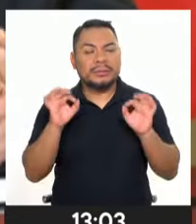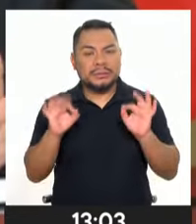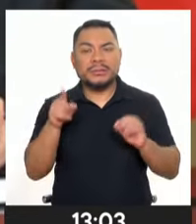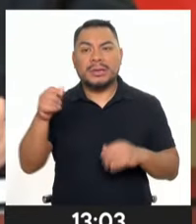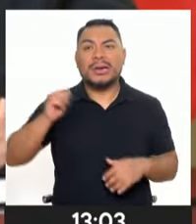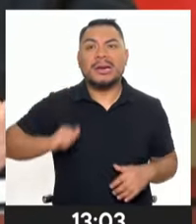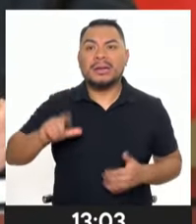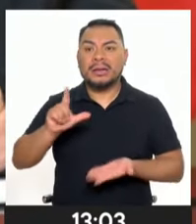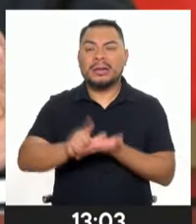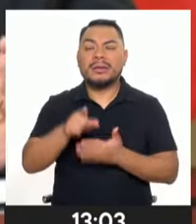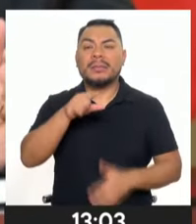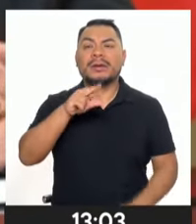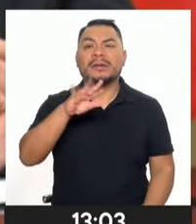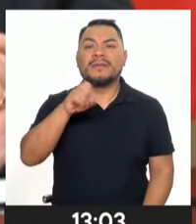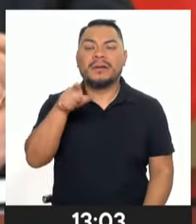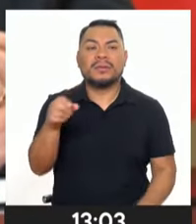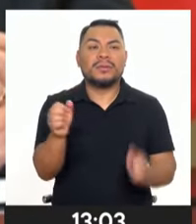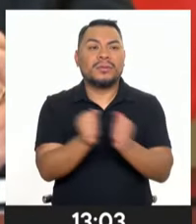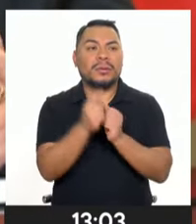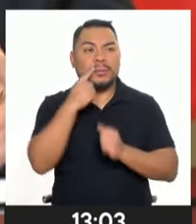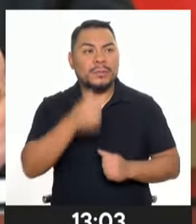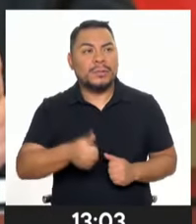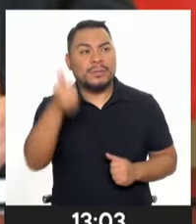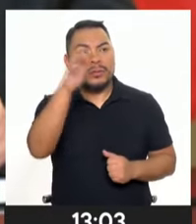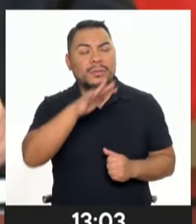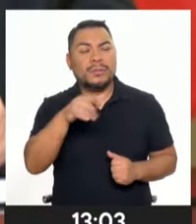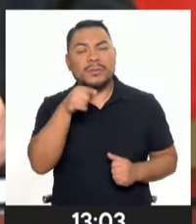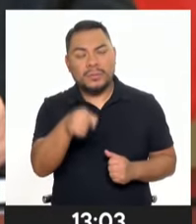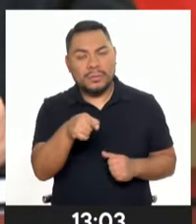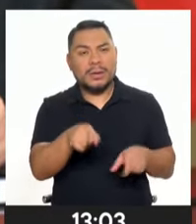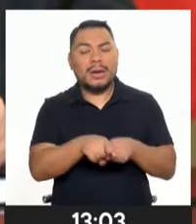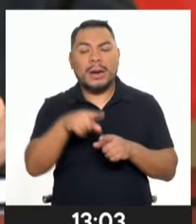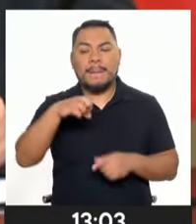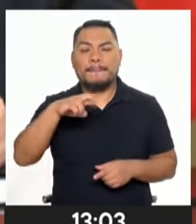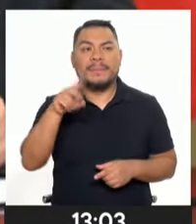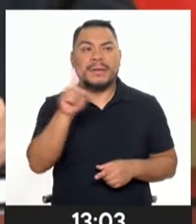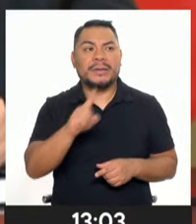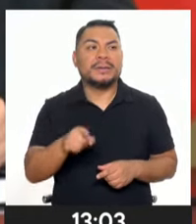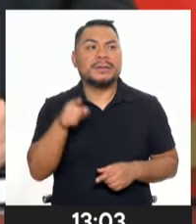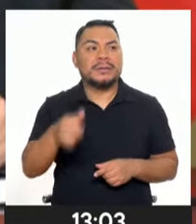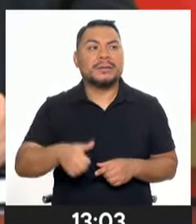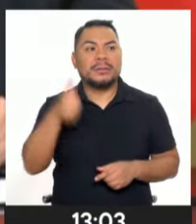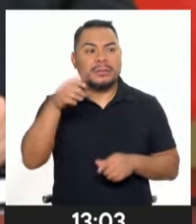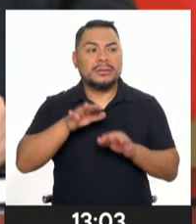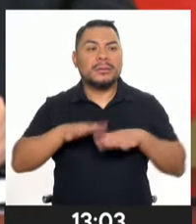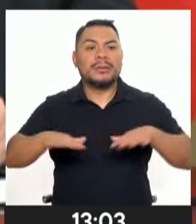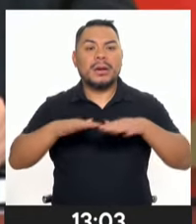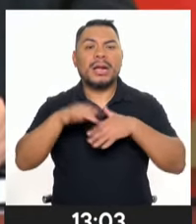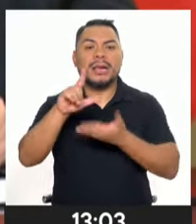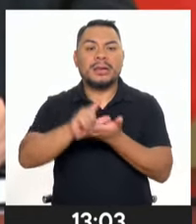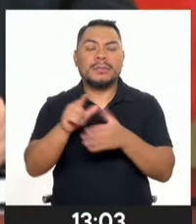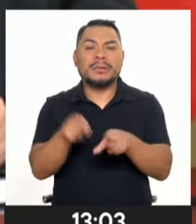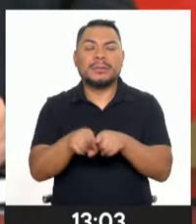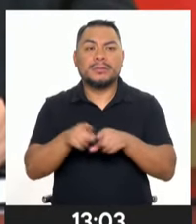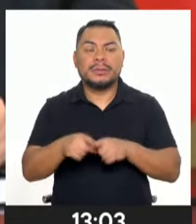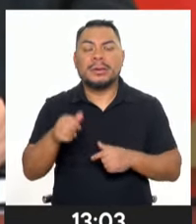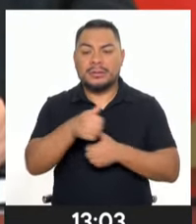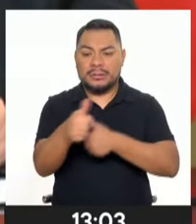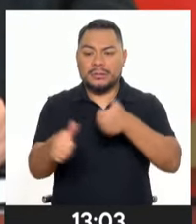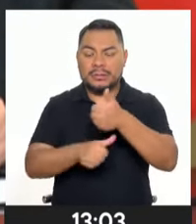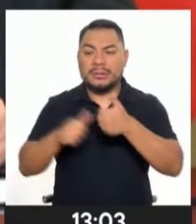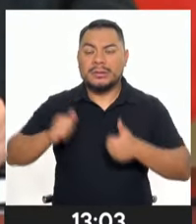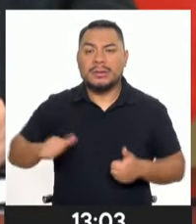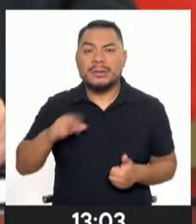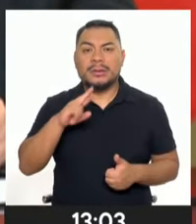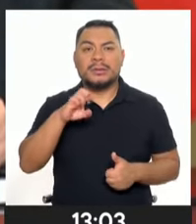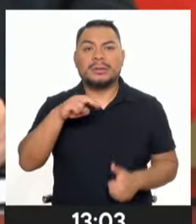El alcalde de Lima, Rafael López Aliaga, junto al general Pérez, Roger Pérez, jefe de la región, policía de Lima, y el teniente alcalde, Renzo